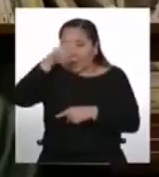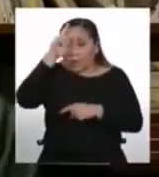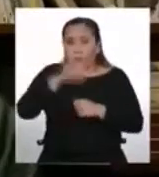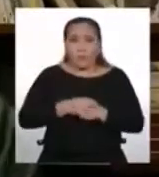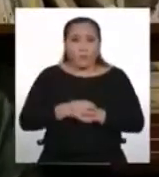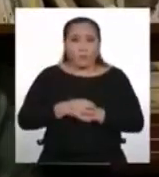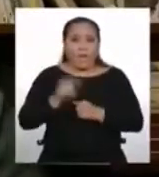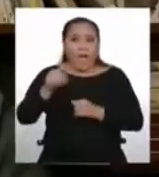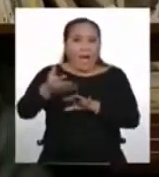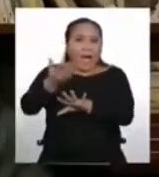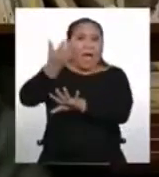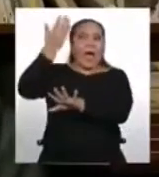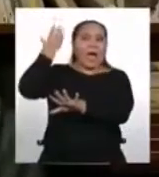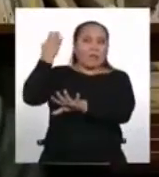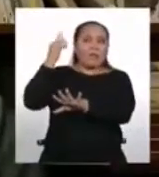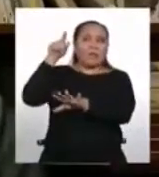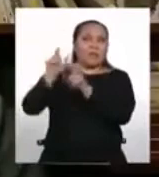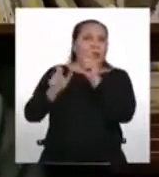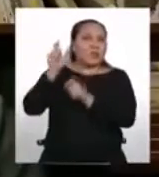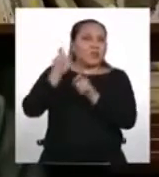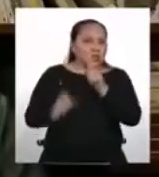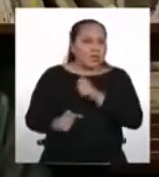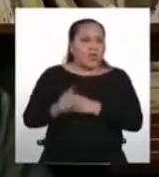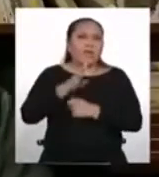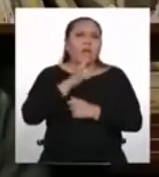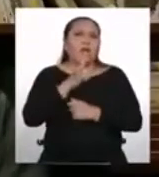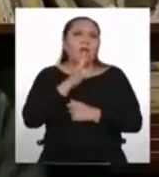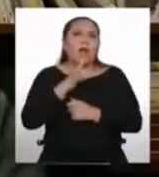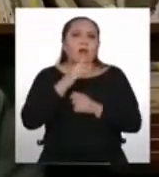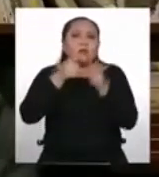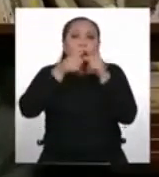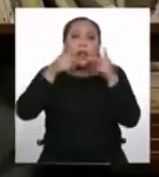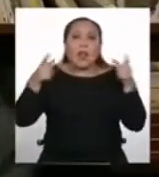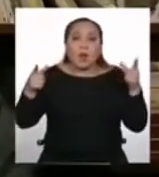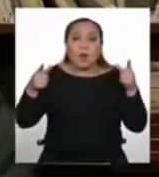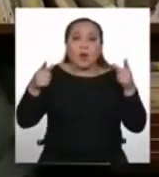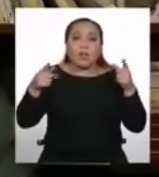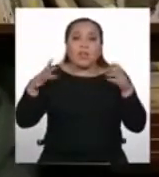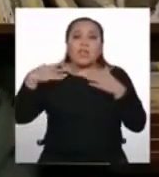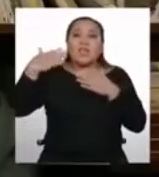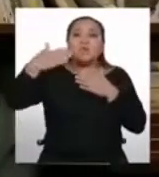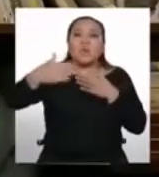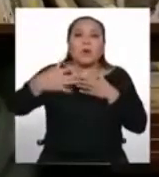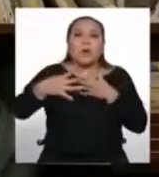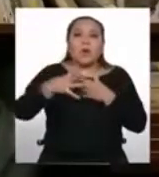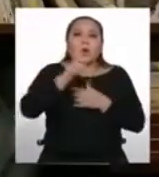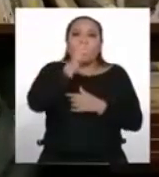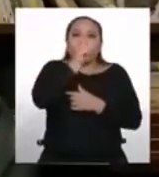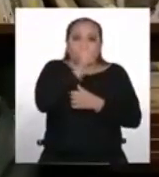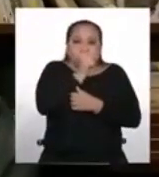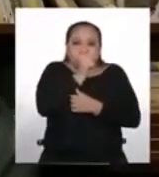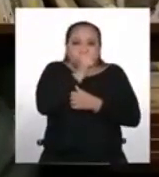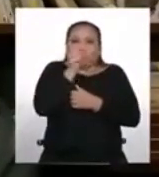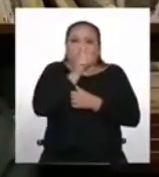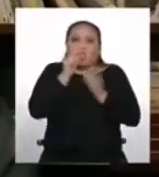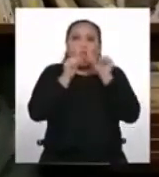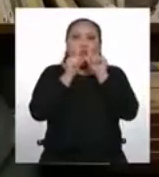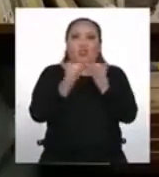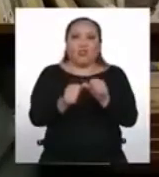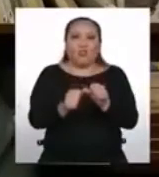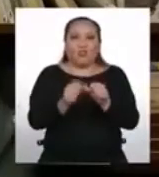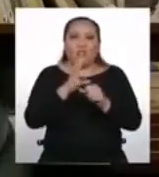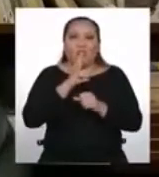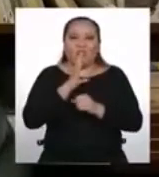gente que habló antes una lengua indígena originaria y que dejó de hablarla. ¿Y por qué se da eso?